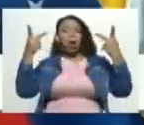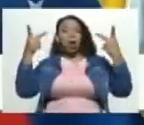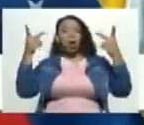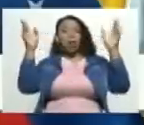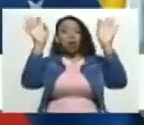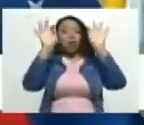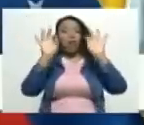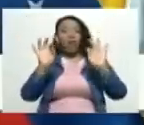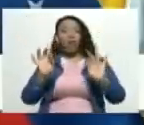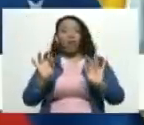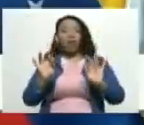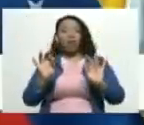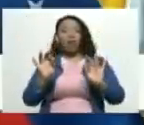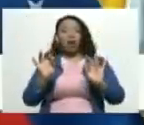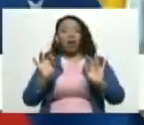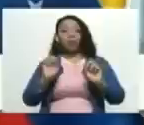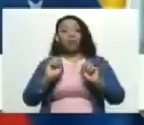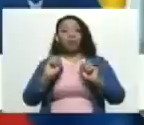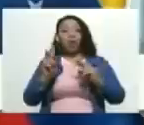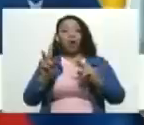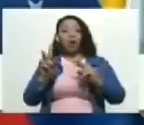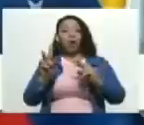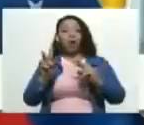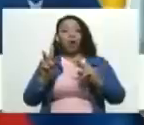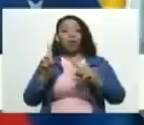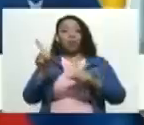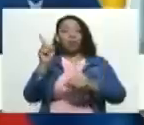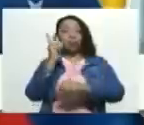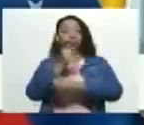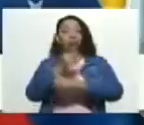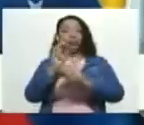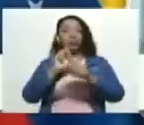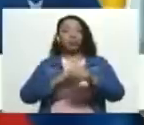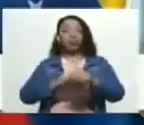manera oportuna en su debido momento.